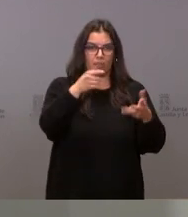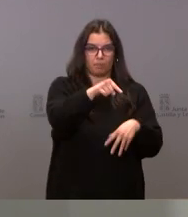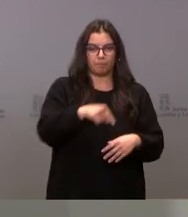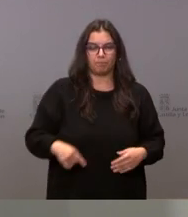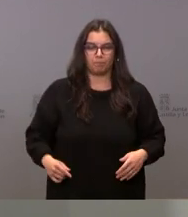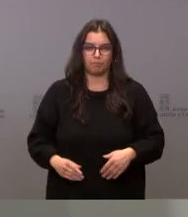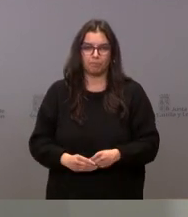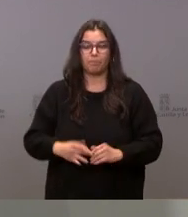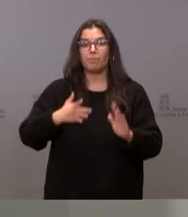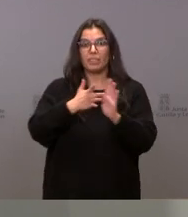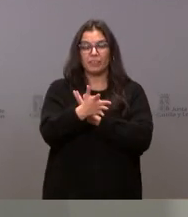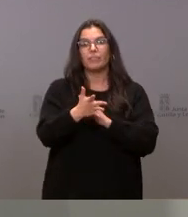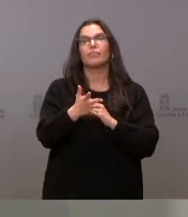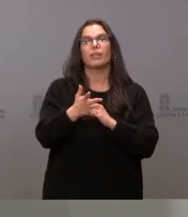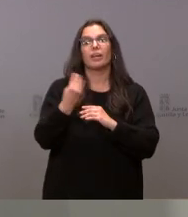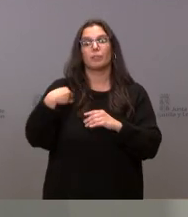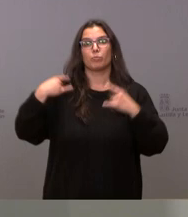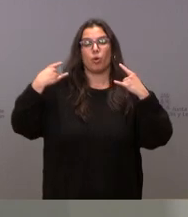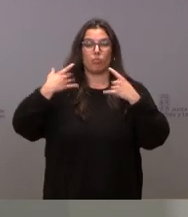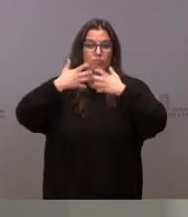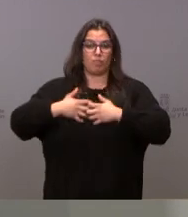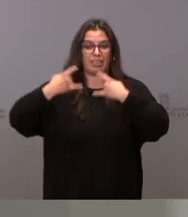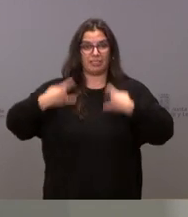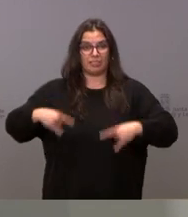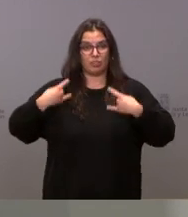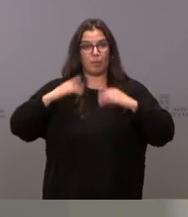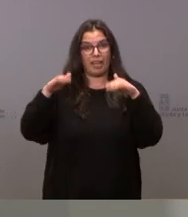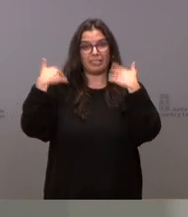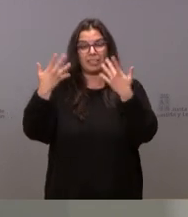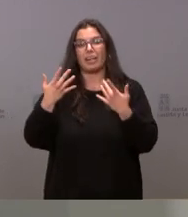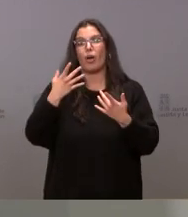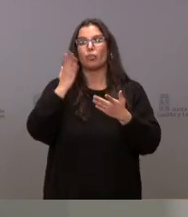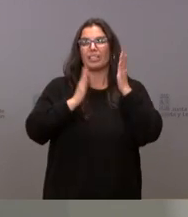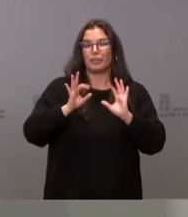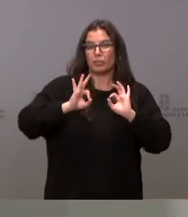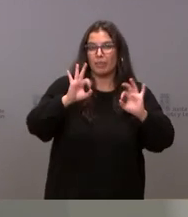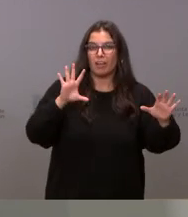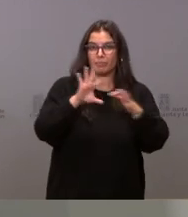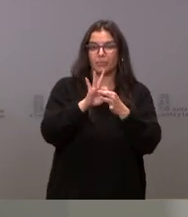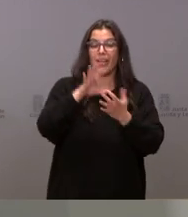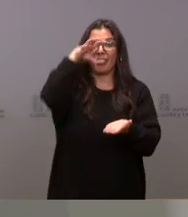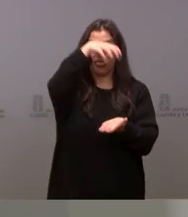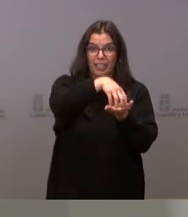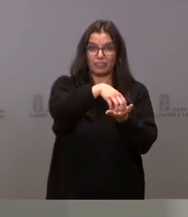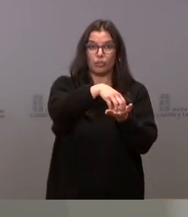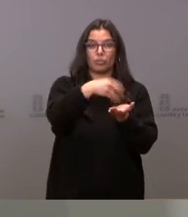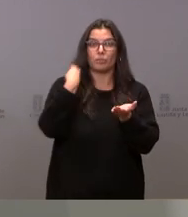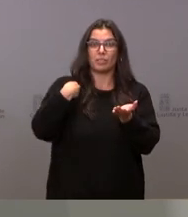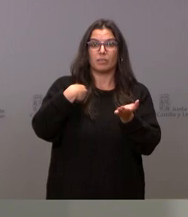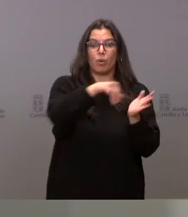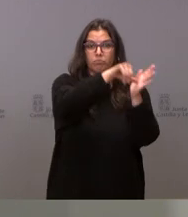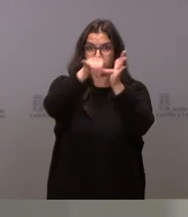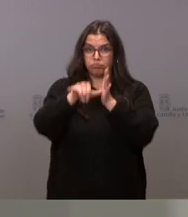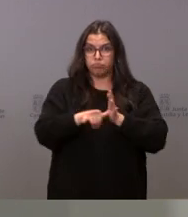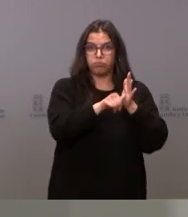Se trata de los tratamientos de radioterapia externa y tratamientos especiales de radioterapia en centros que estén situados a un radio